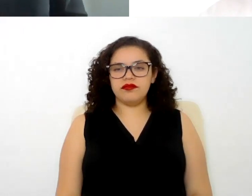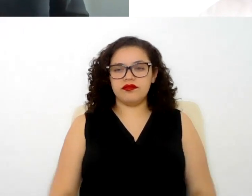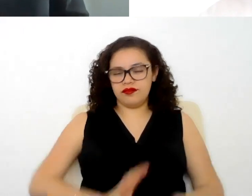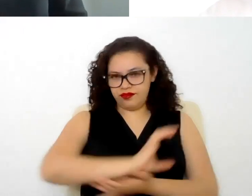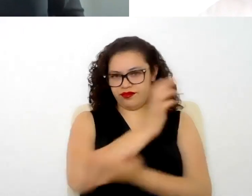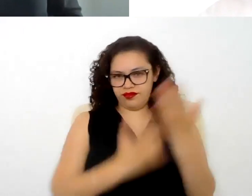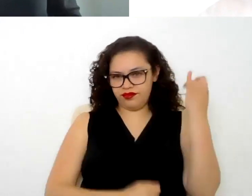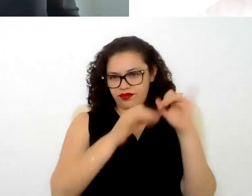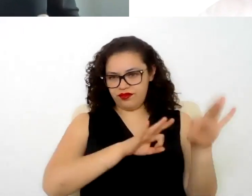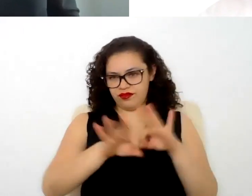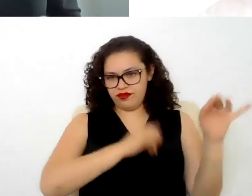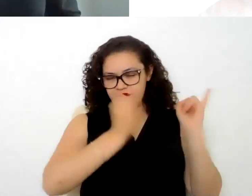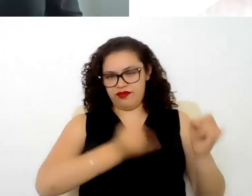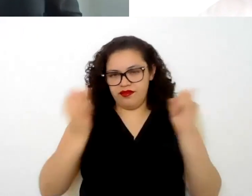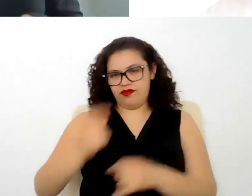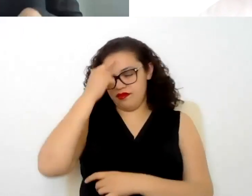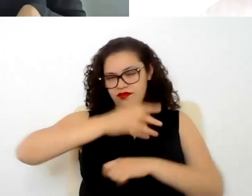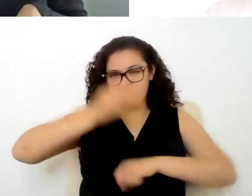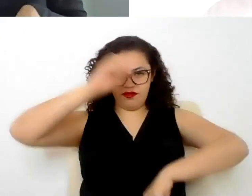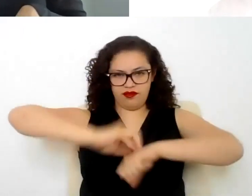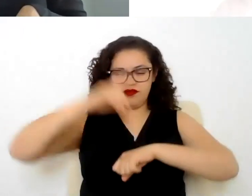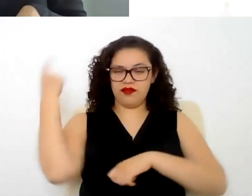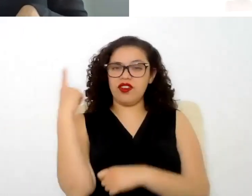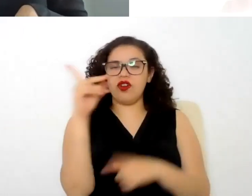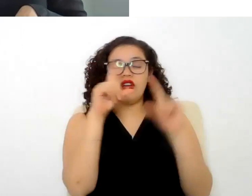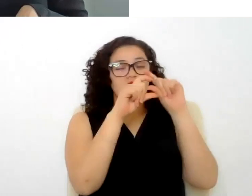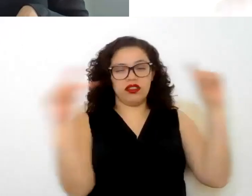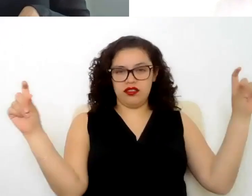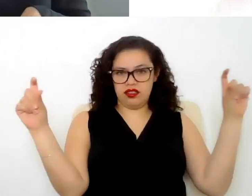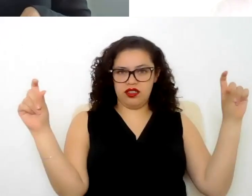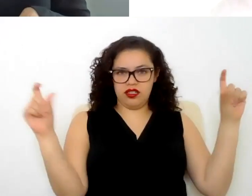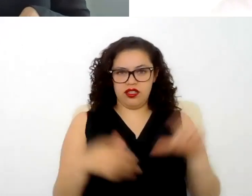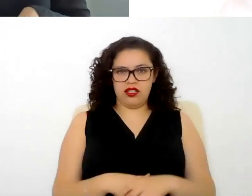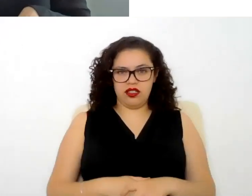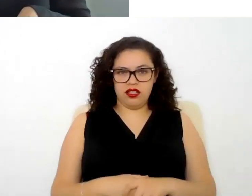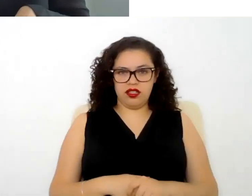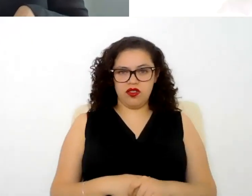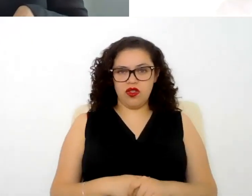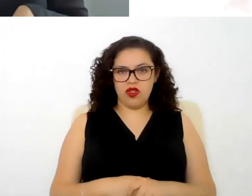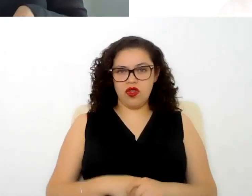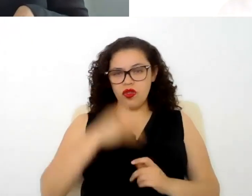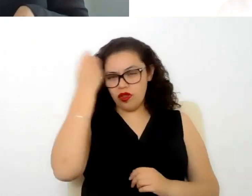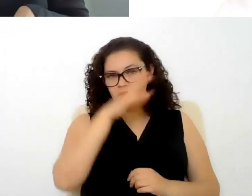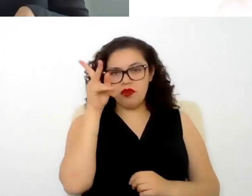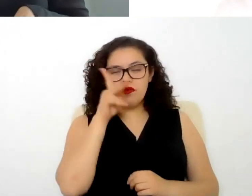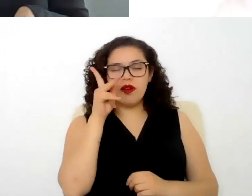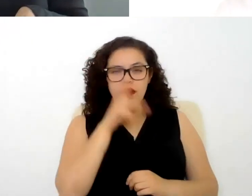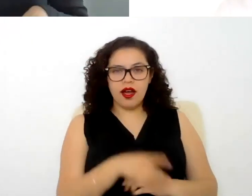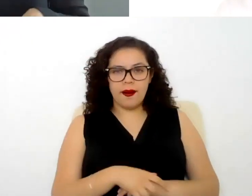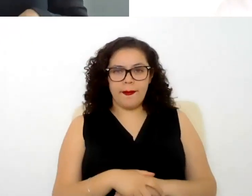individual de trabajo en el cual establece en una de sus cláusulas un periodo por tiempo a prueba en el que